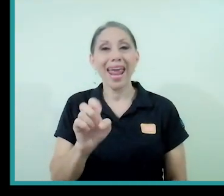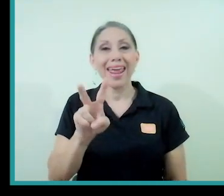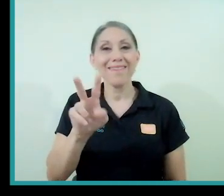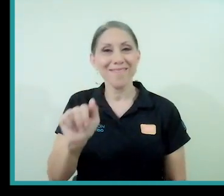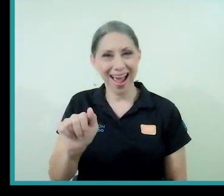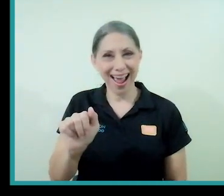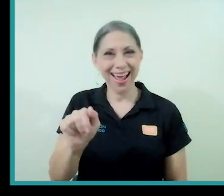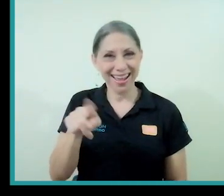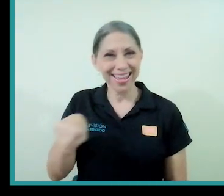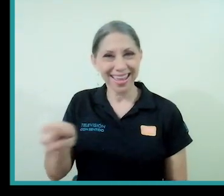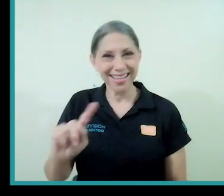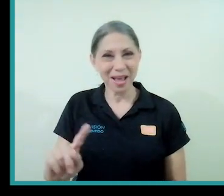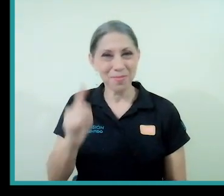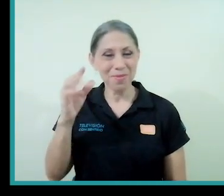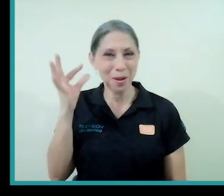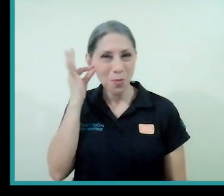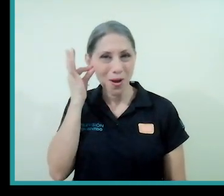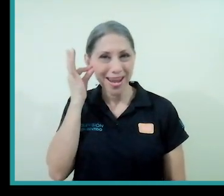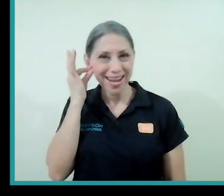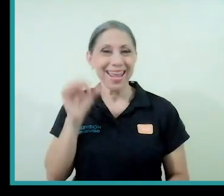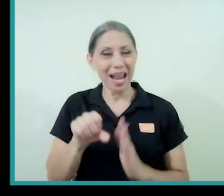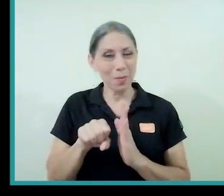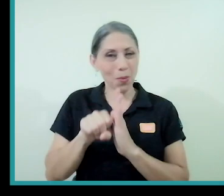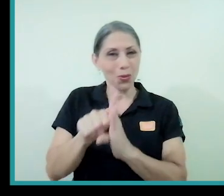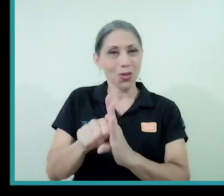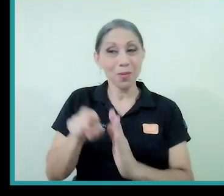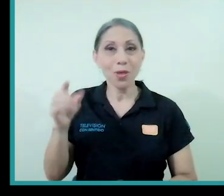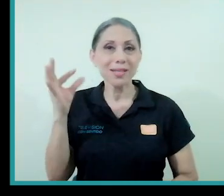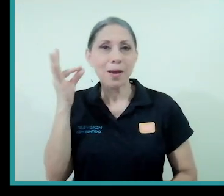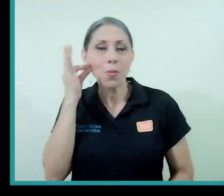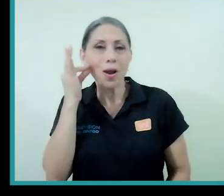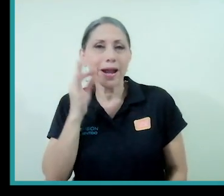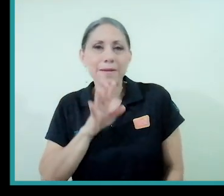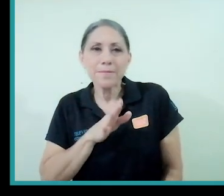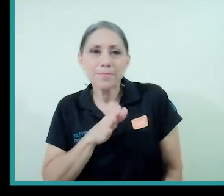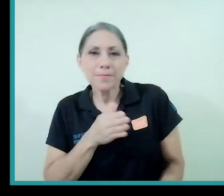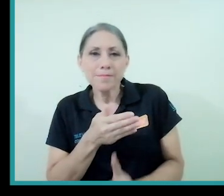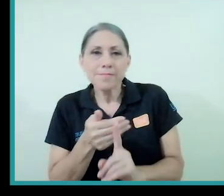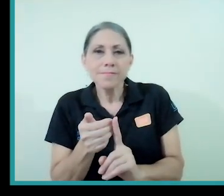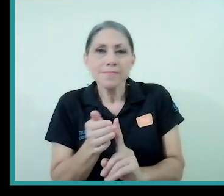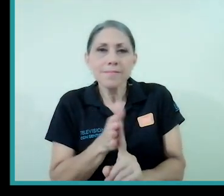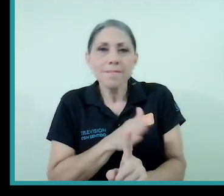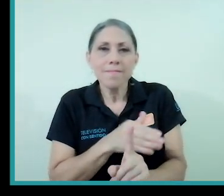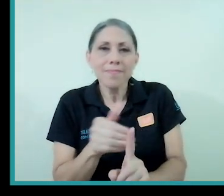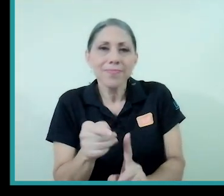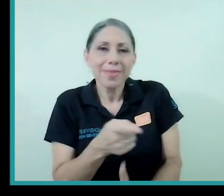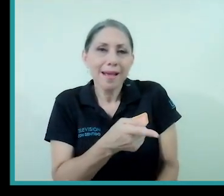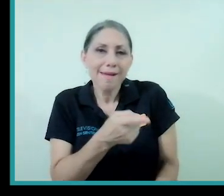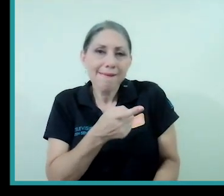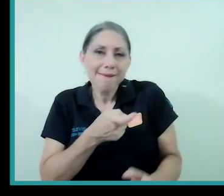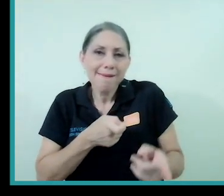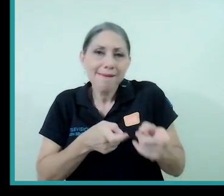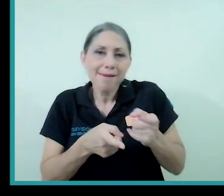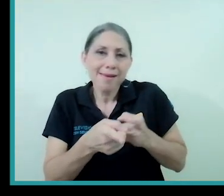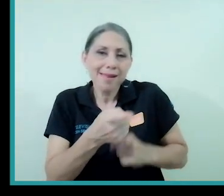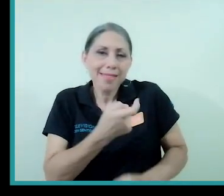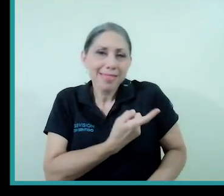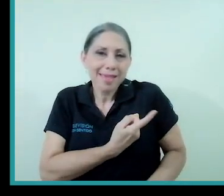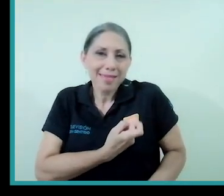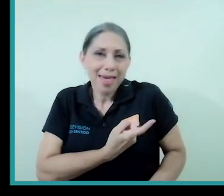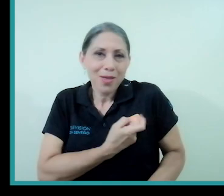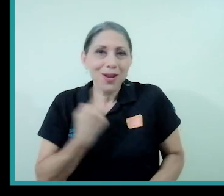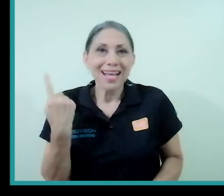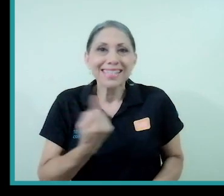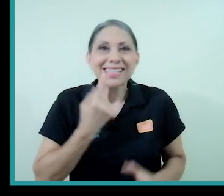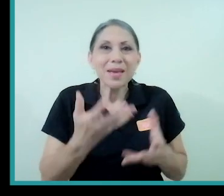la primera mujer y el prototipo de esa mujer tentadora que siempre busca como embaucar al hombre y alejarlo del